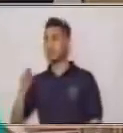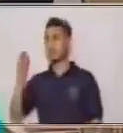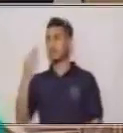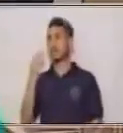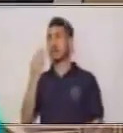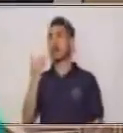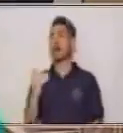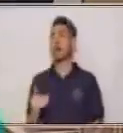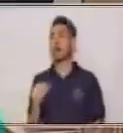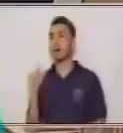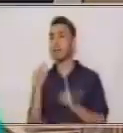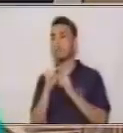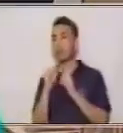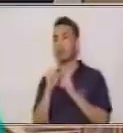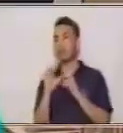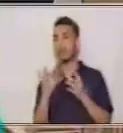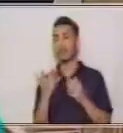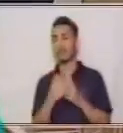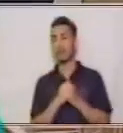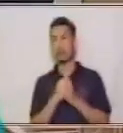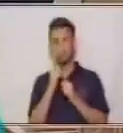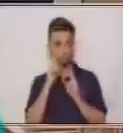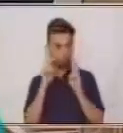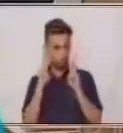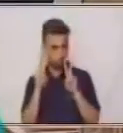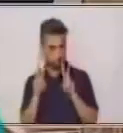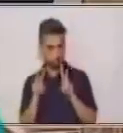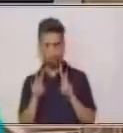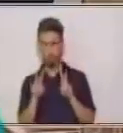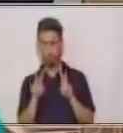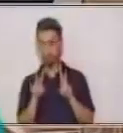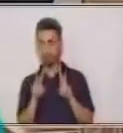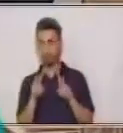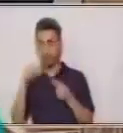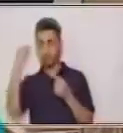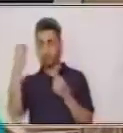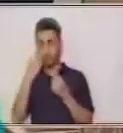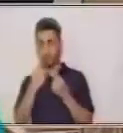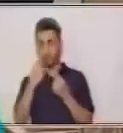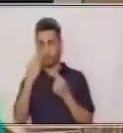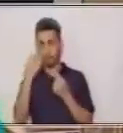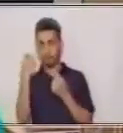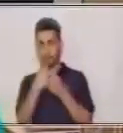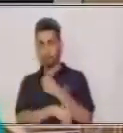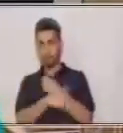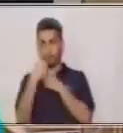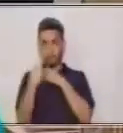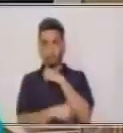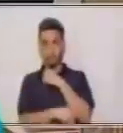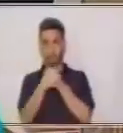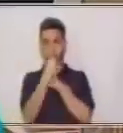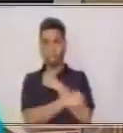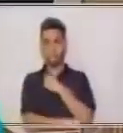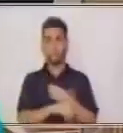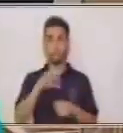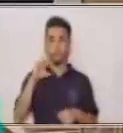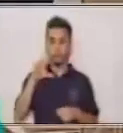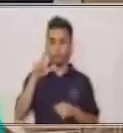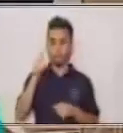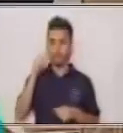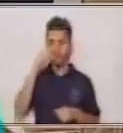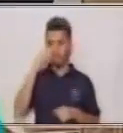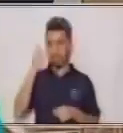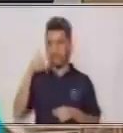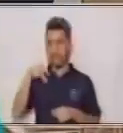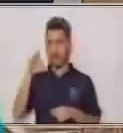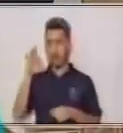¿Cuál era la tercera? A ver, plátano. Sí, era plátano. Estaba ahí plátano. Y lo escribí